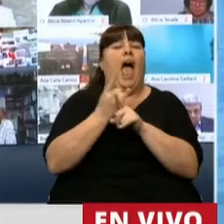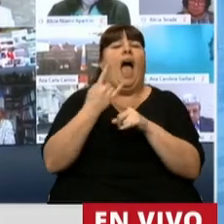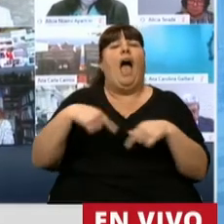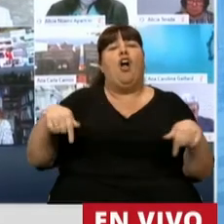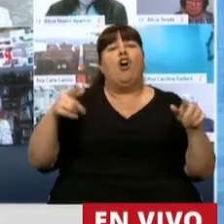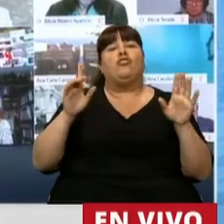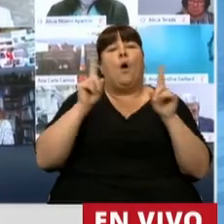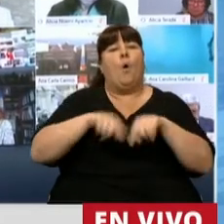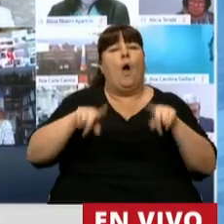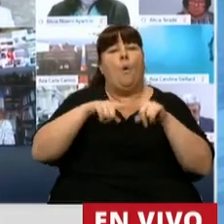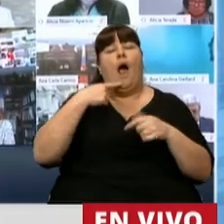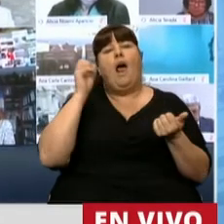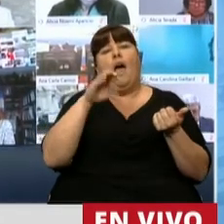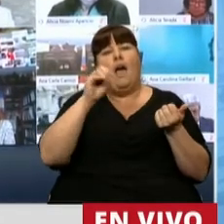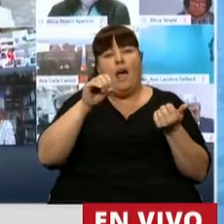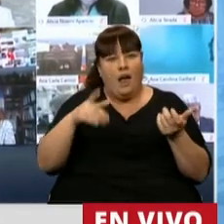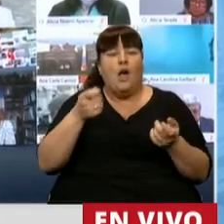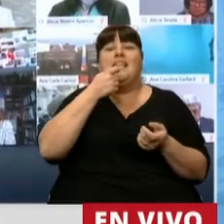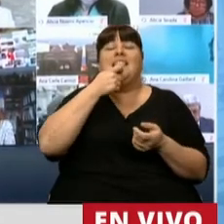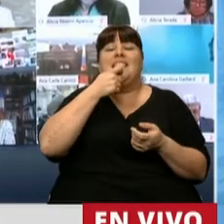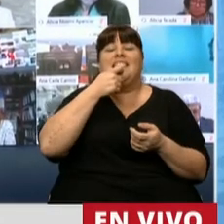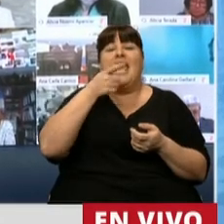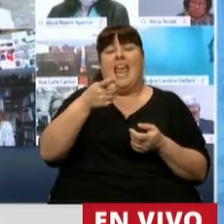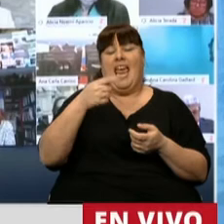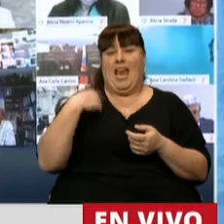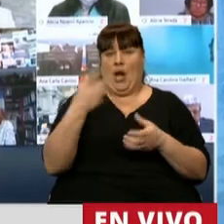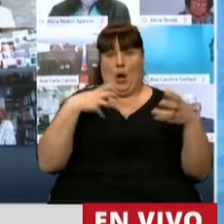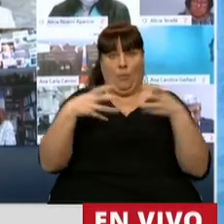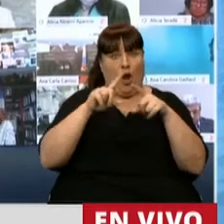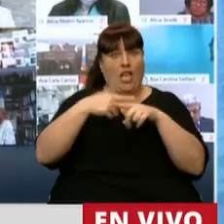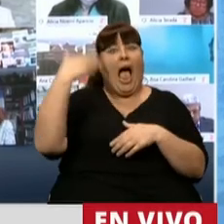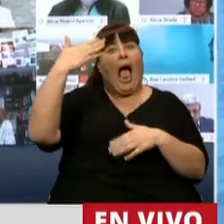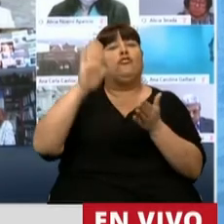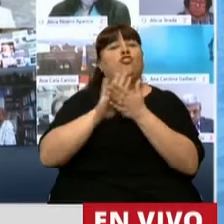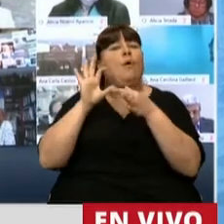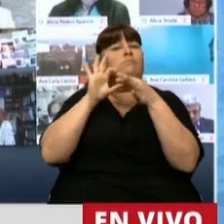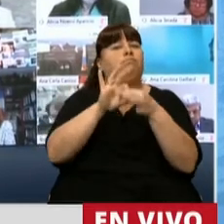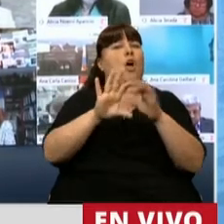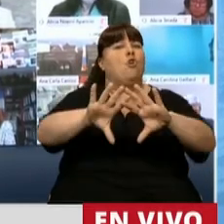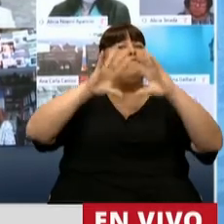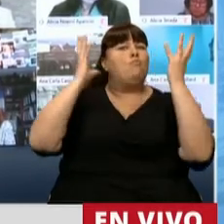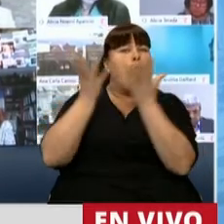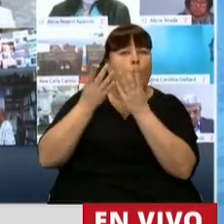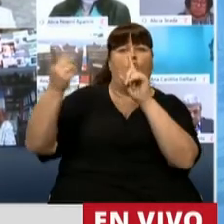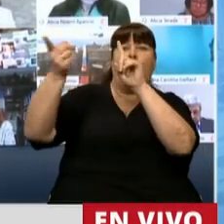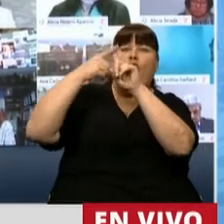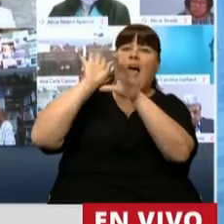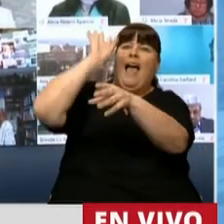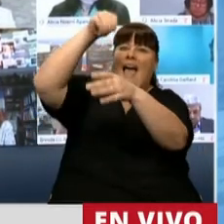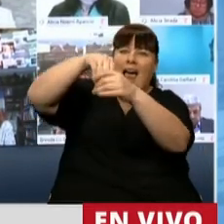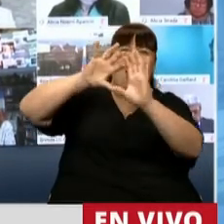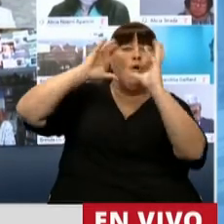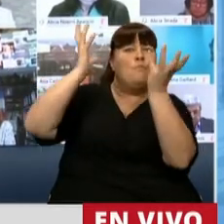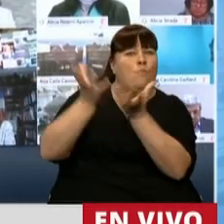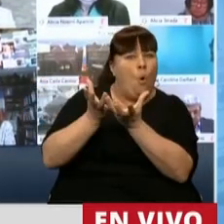lleno de lugares comunes a los que echan mano cada vez que desde nuestro espacio hablamos de vincularnos al mundo, de formar parte